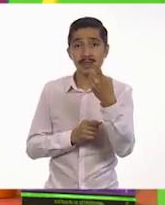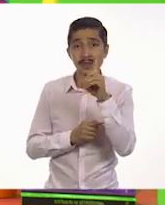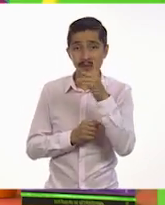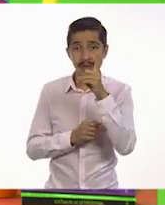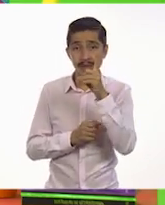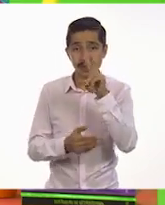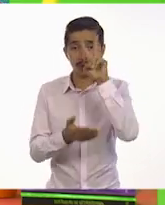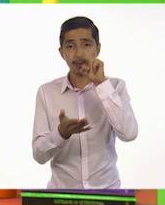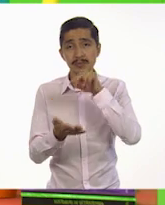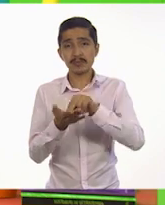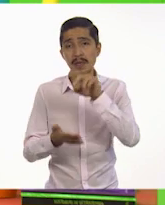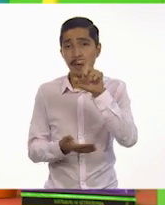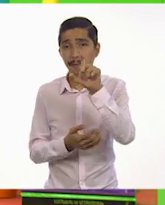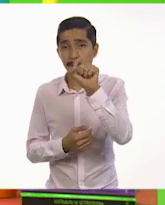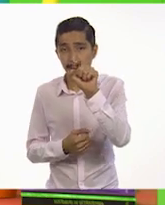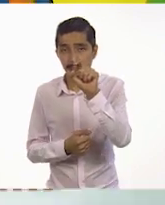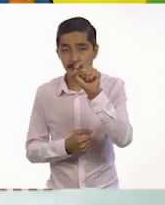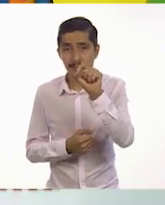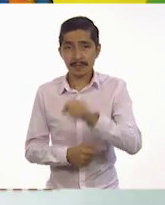2020.